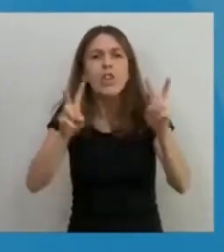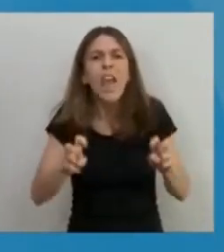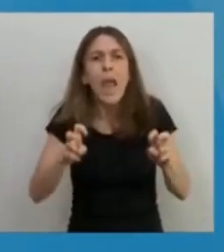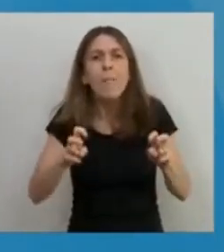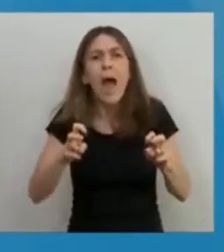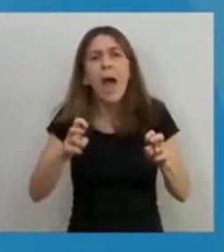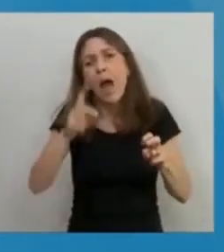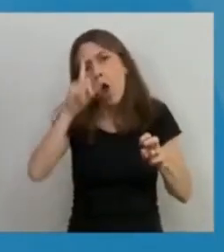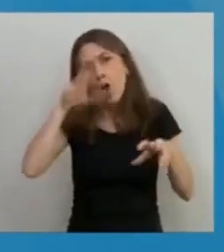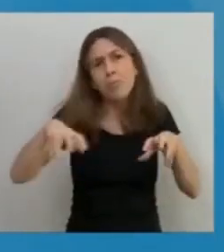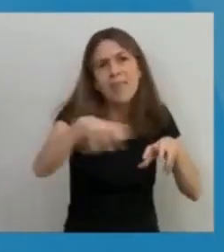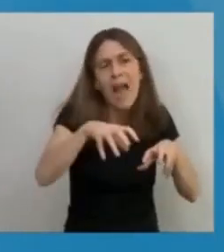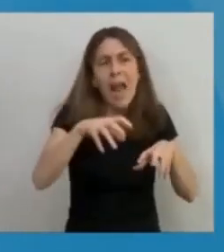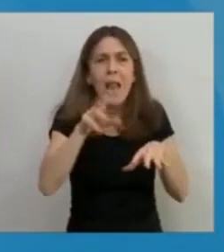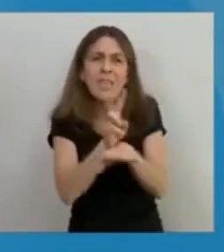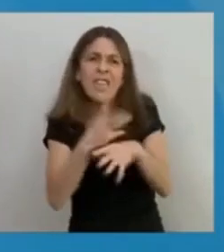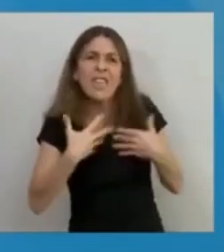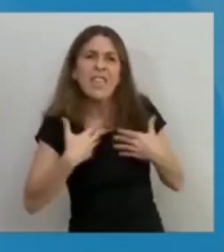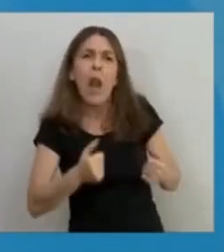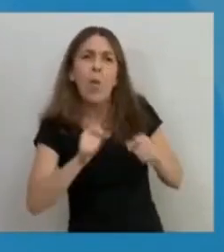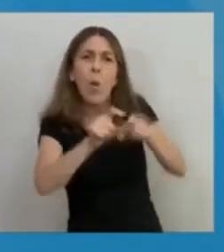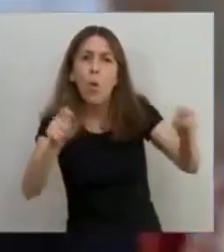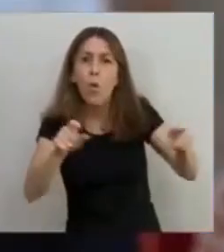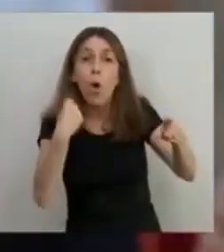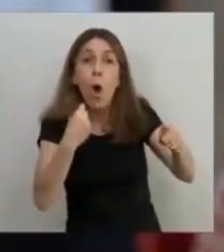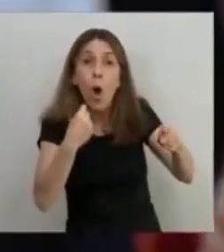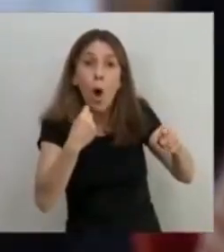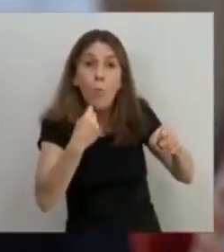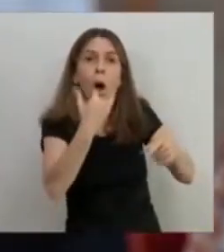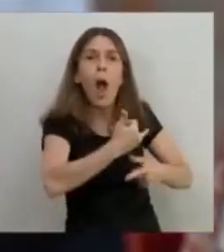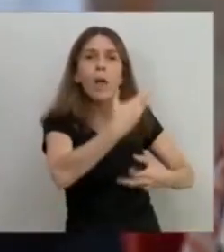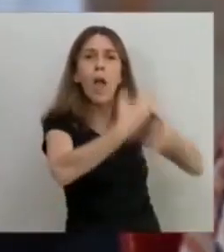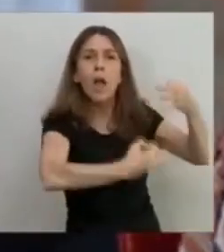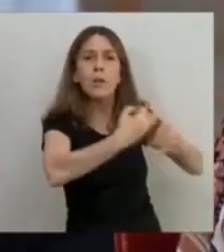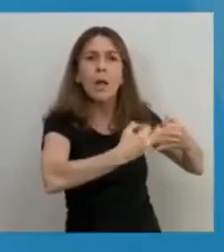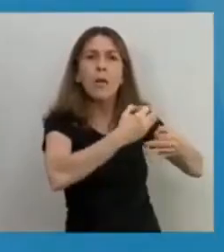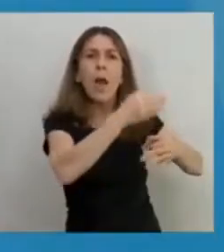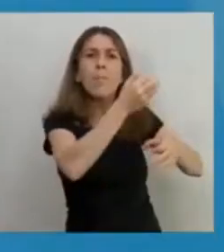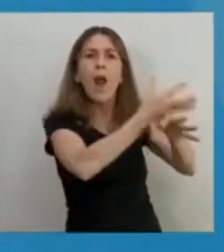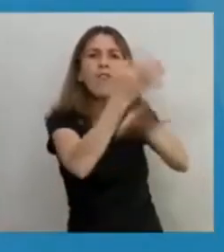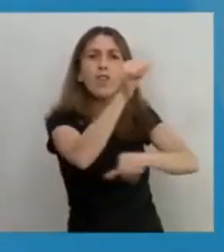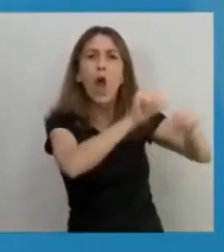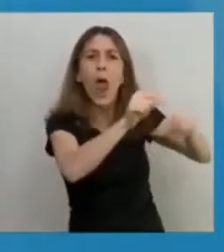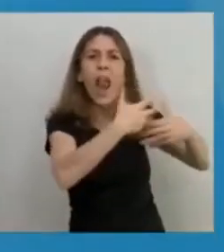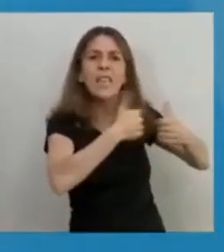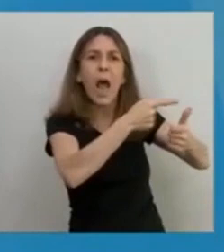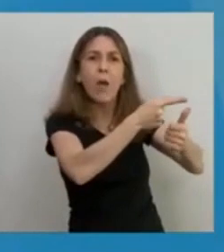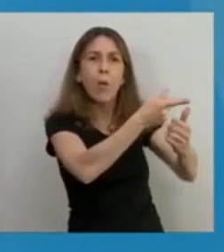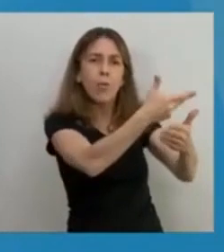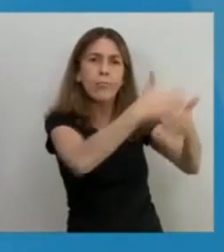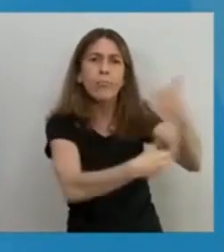Avaladas por los datos que la autoridad sanitaria día a día me hace llegar.